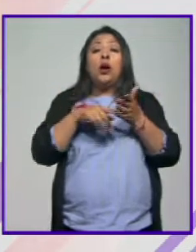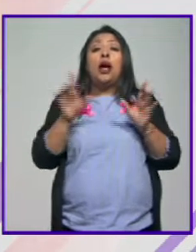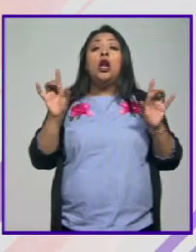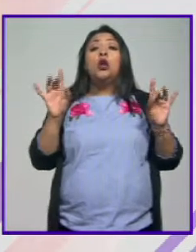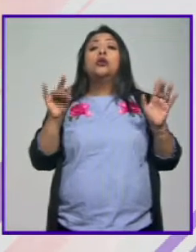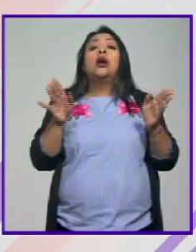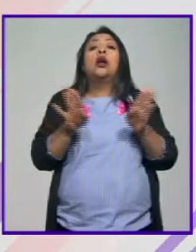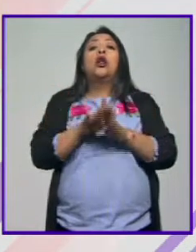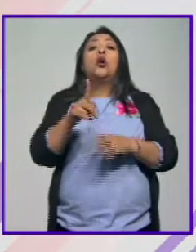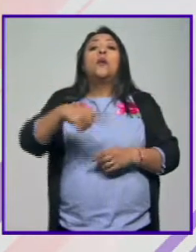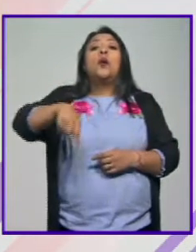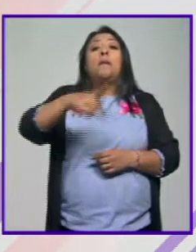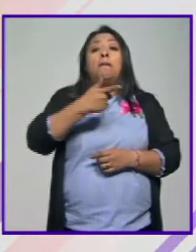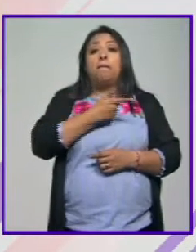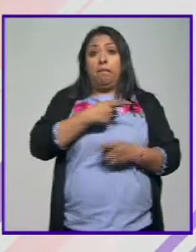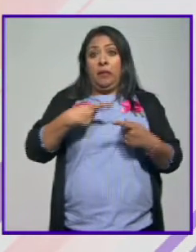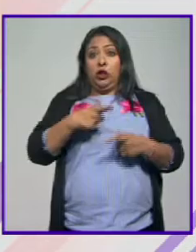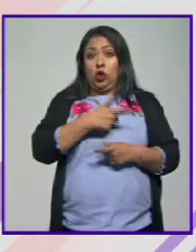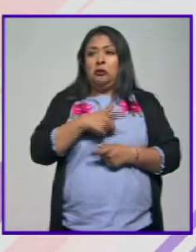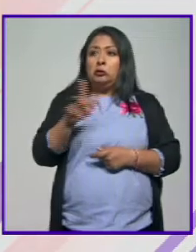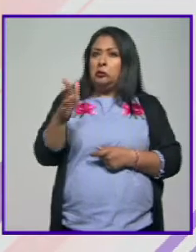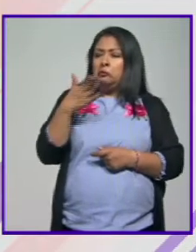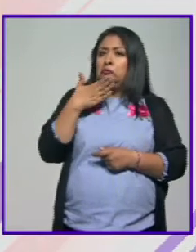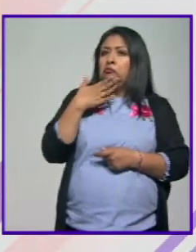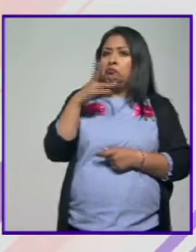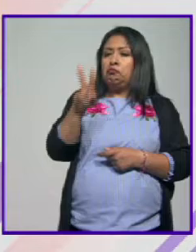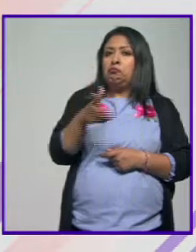¿cómo fue recibido ahí por la gente? muy bien muy verdad muy bien